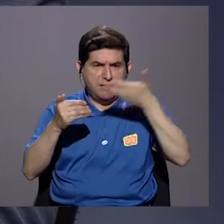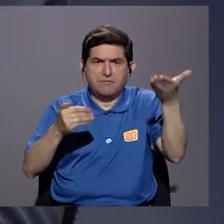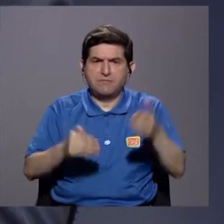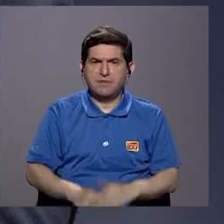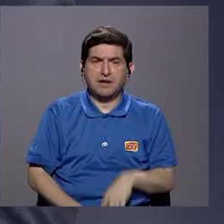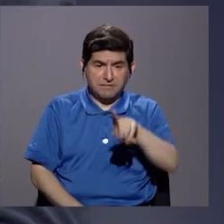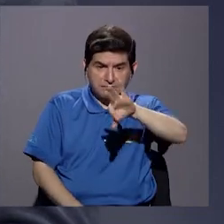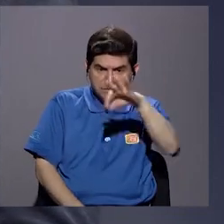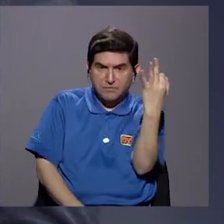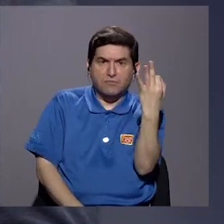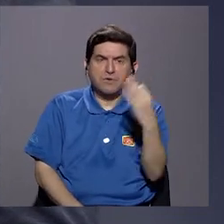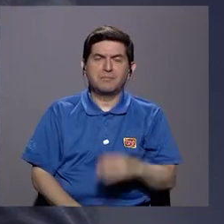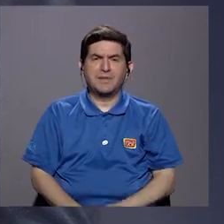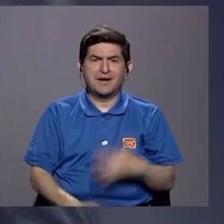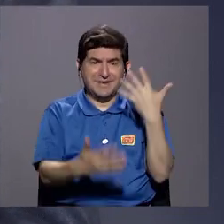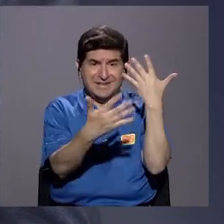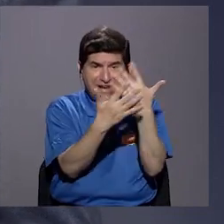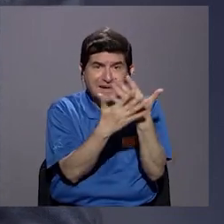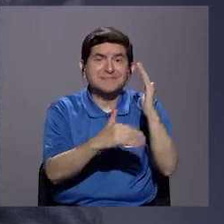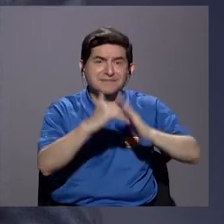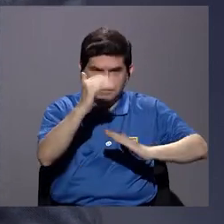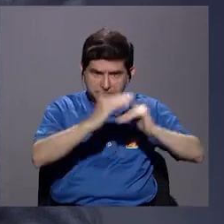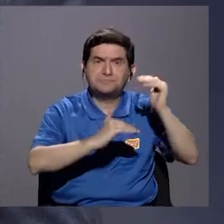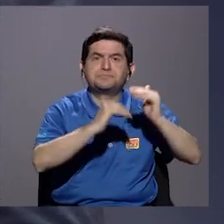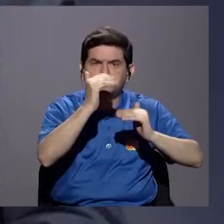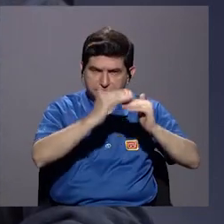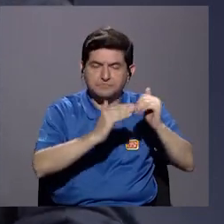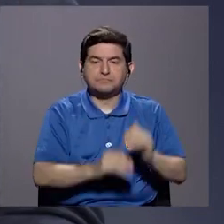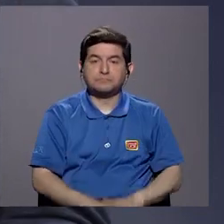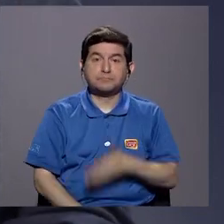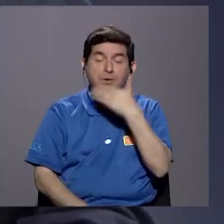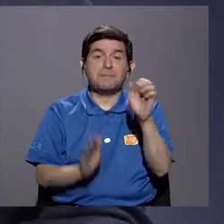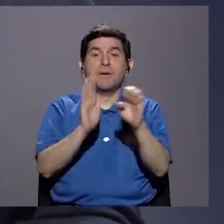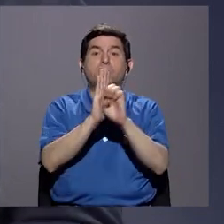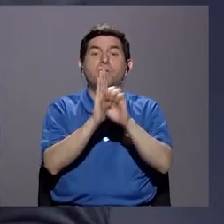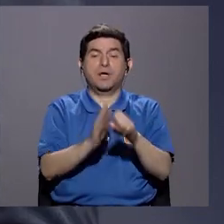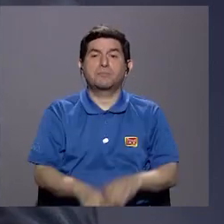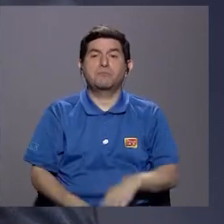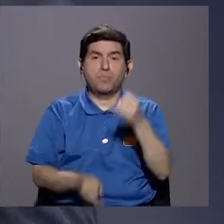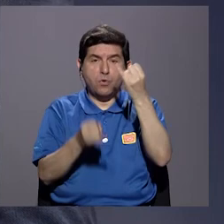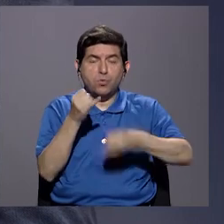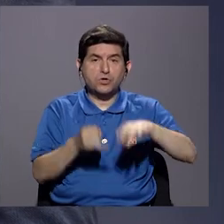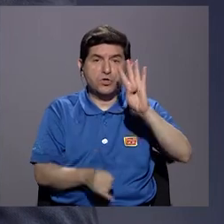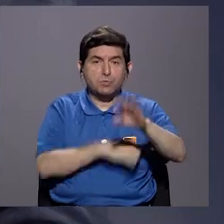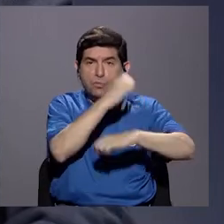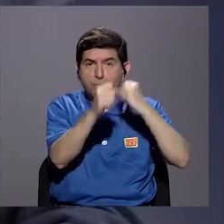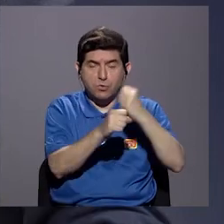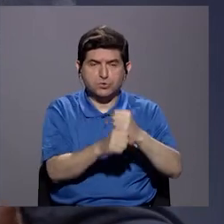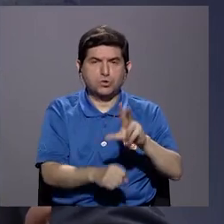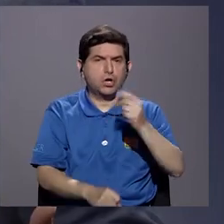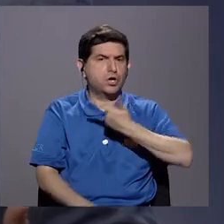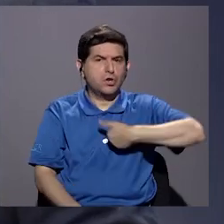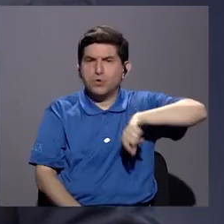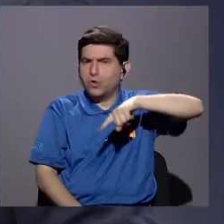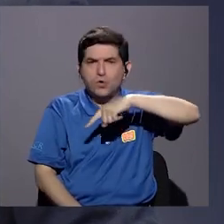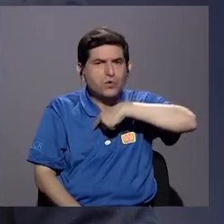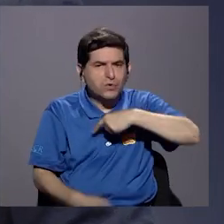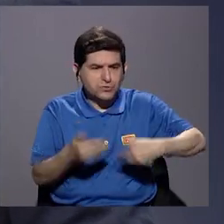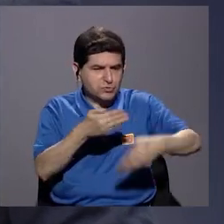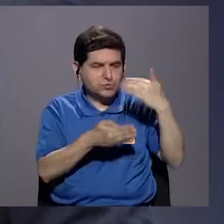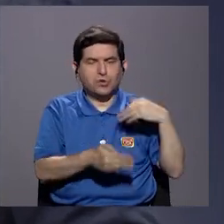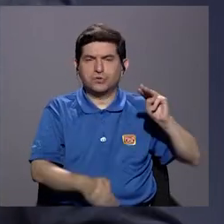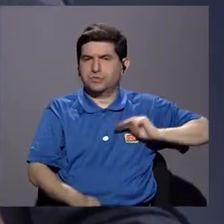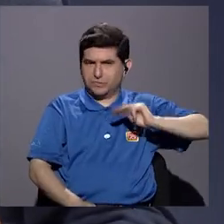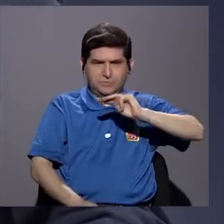estas cosas en estos términos. Las cárceles se han construido. Es decir, el mejor ejemplo es lo que se hizo en los últimos cuatro años y no porque lo hayamos hecho quienes